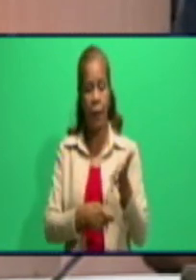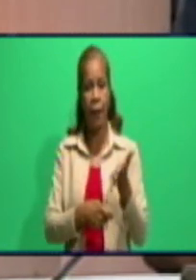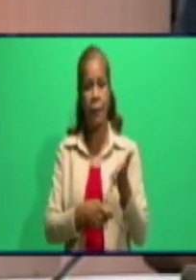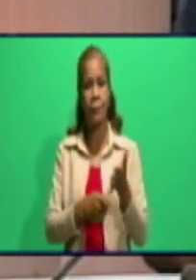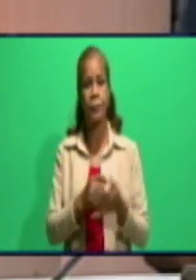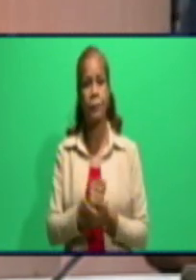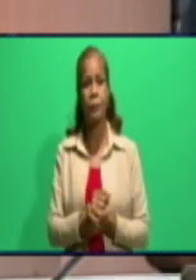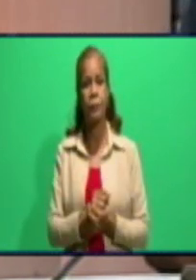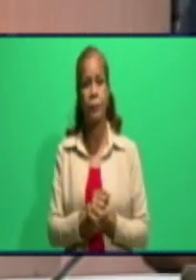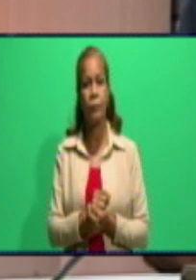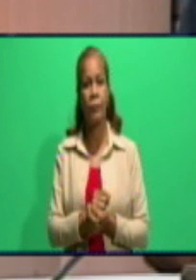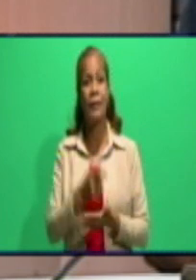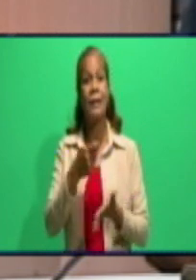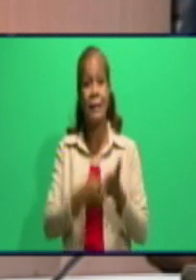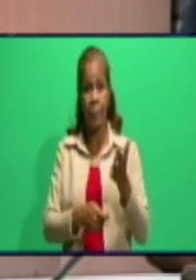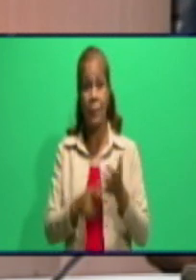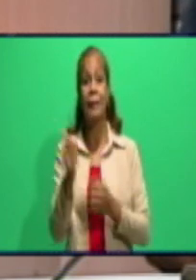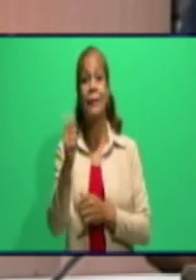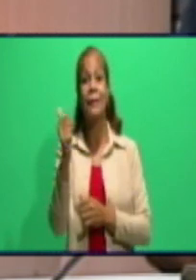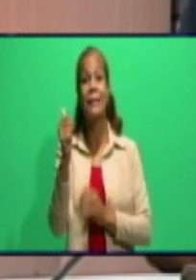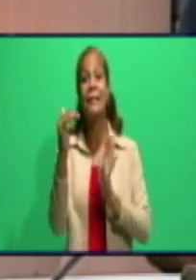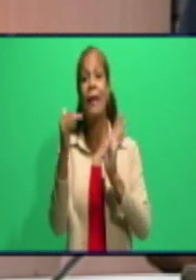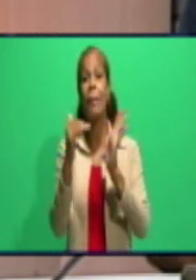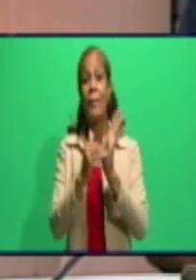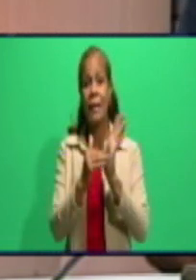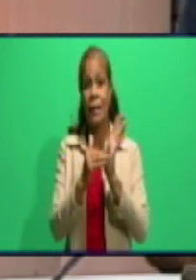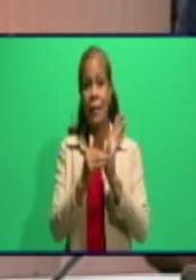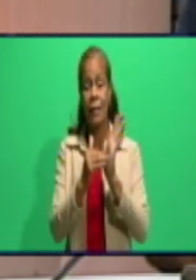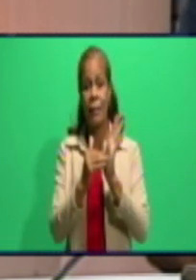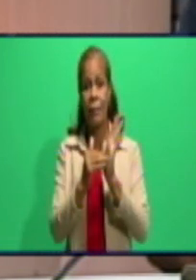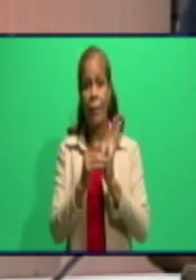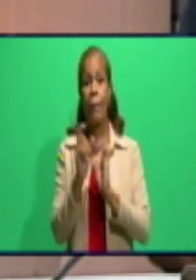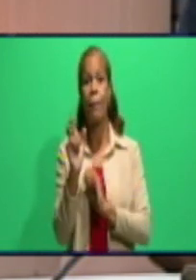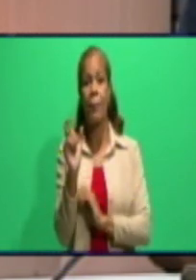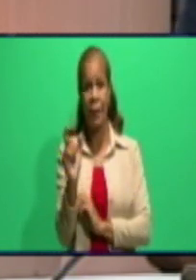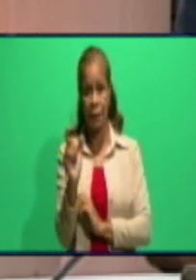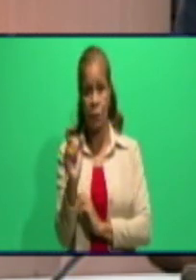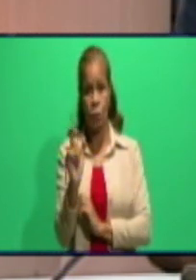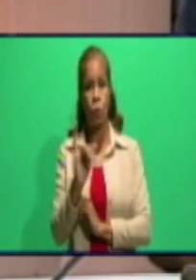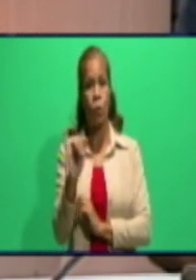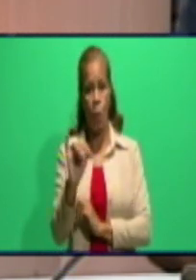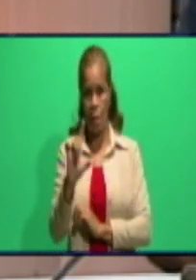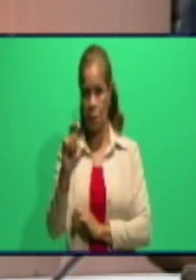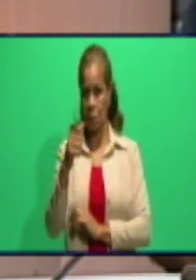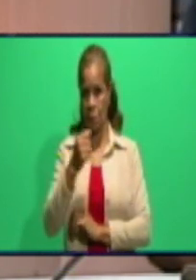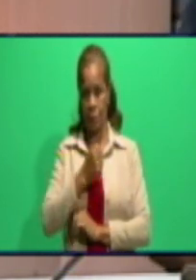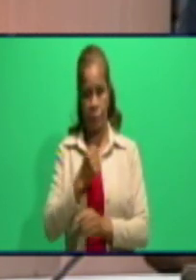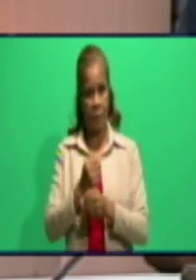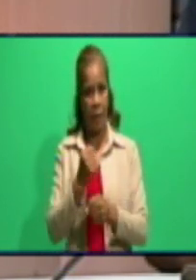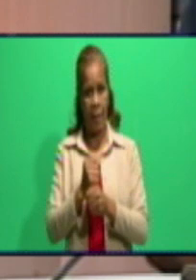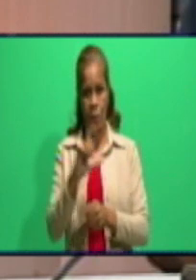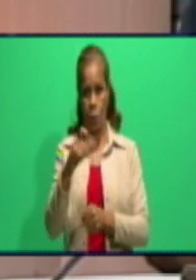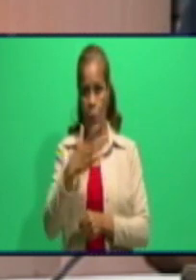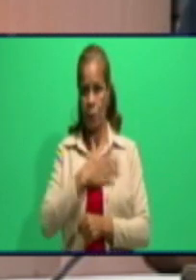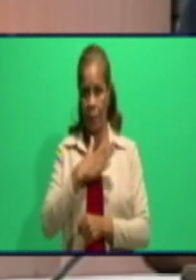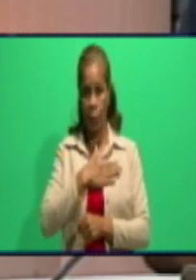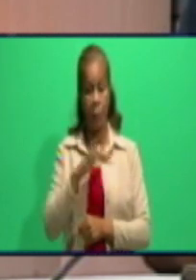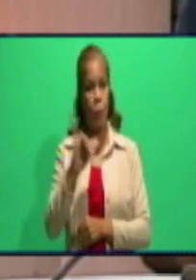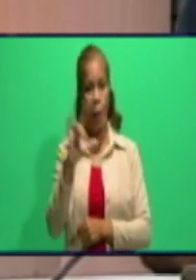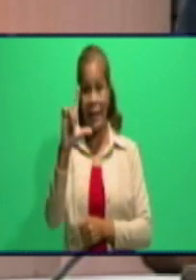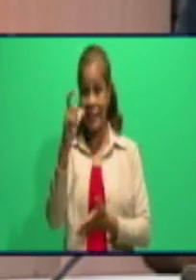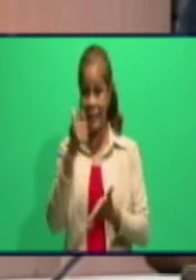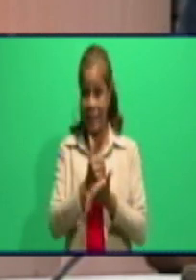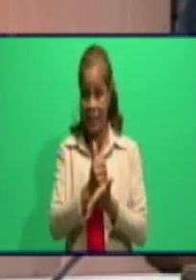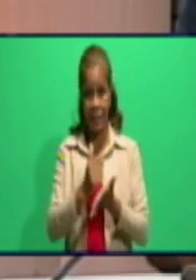de 10.000 pesos, y además, como era trabajador por cuenta privada, se va a evaluar la suspensión también de la licencia,